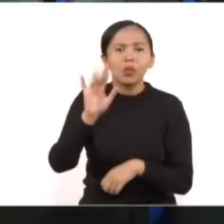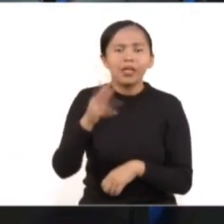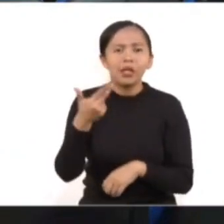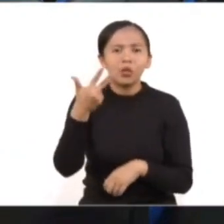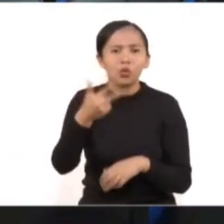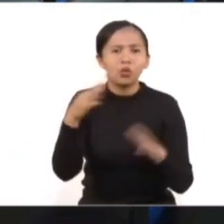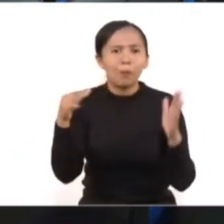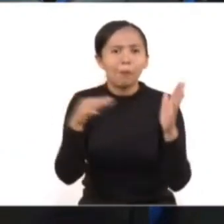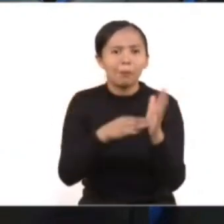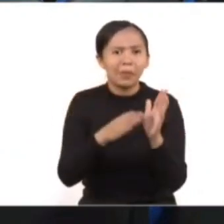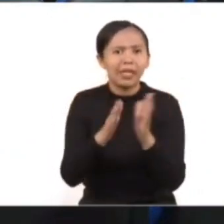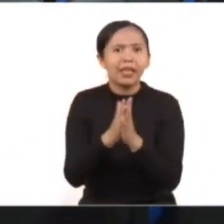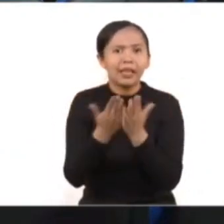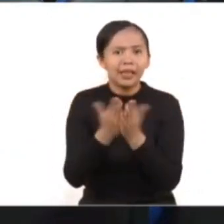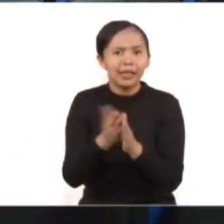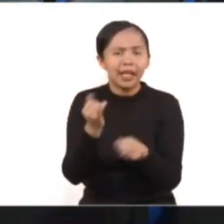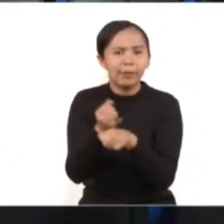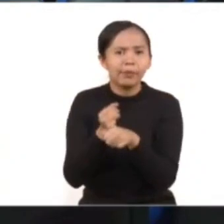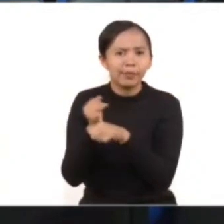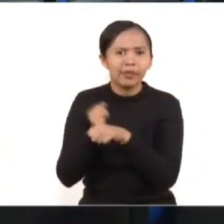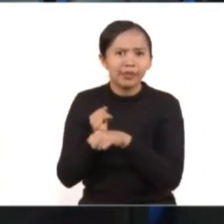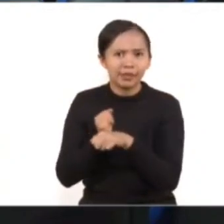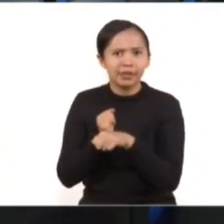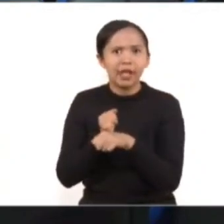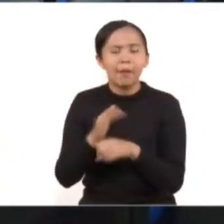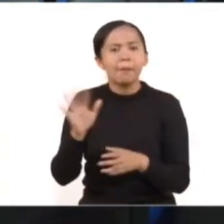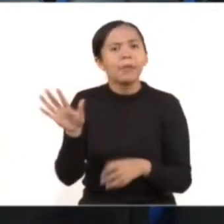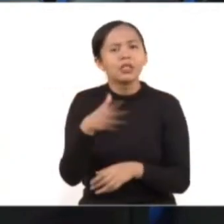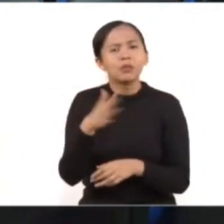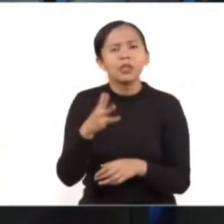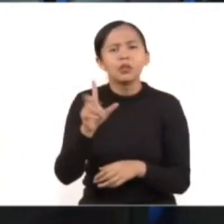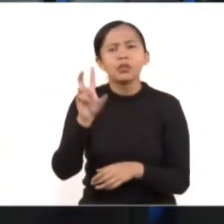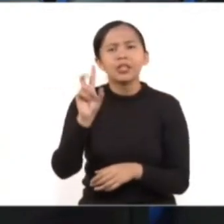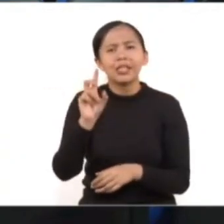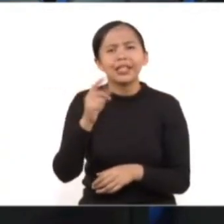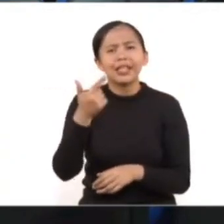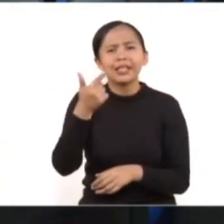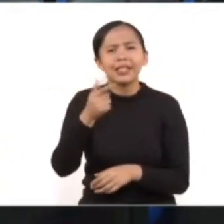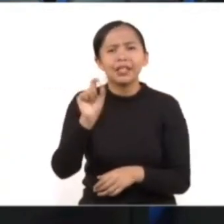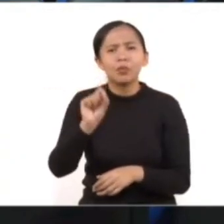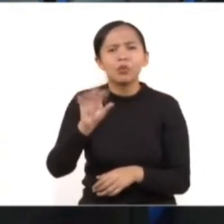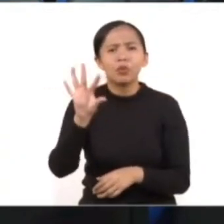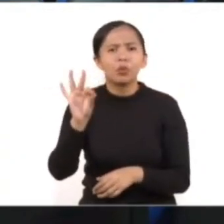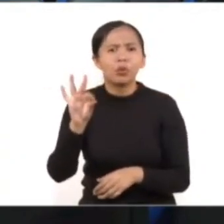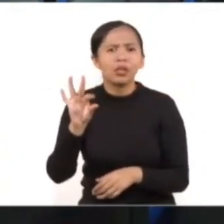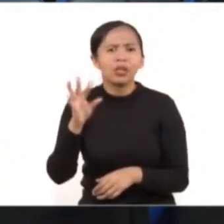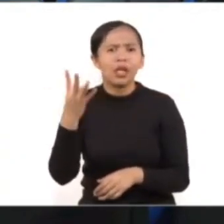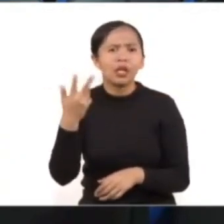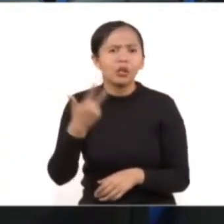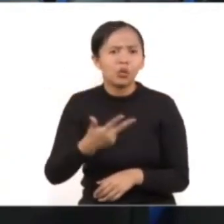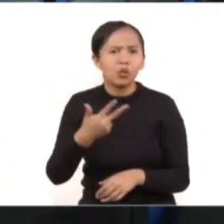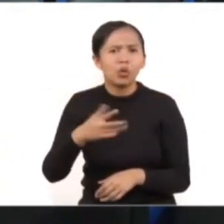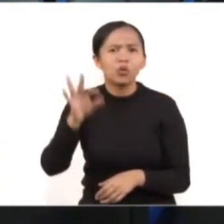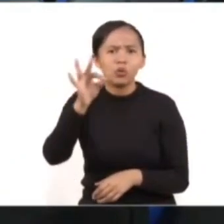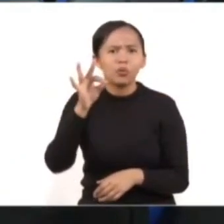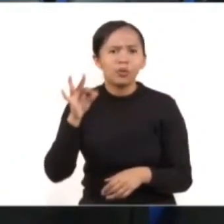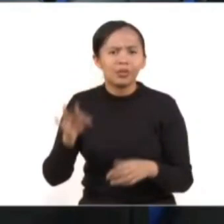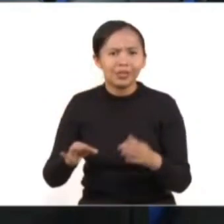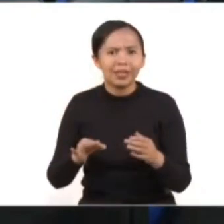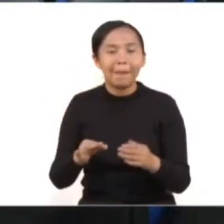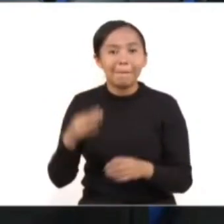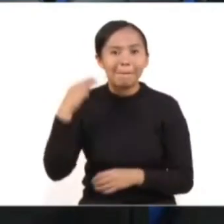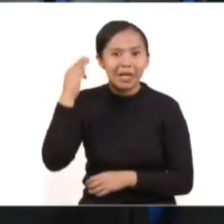carpetas con su intervención, un incremento de 37.48 por ciento entre marzo del